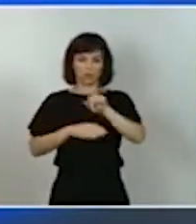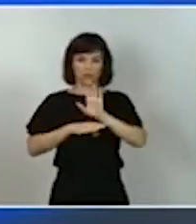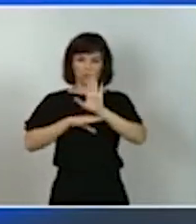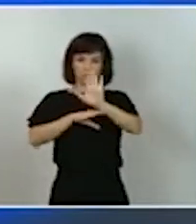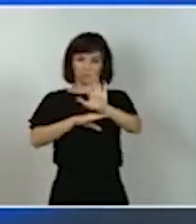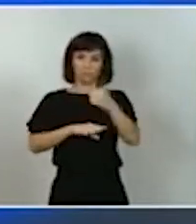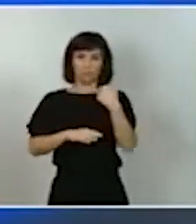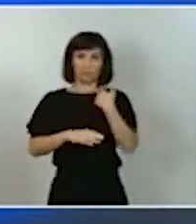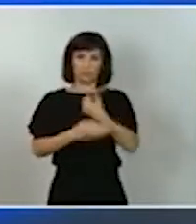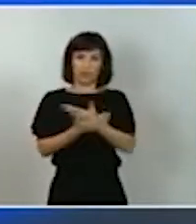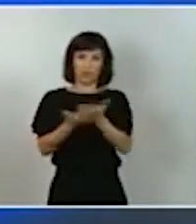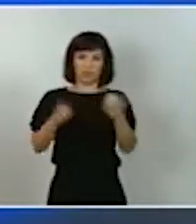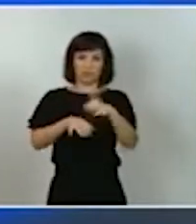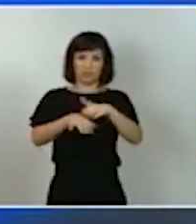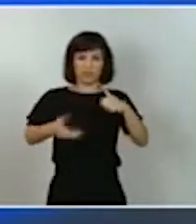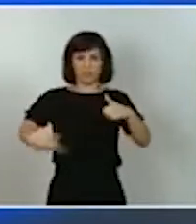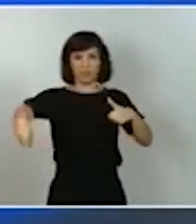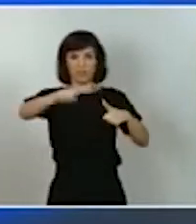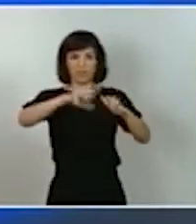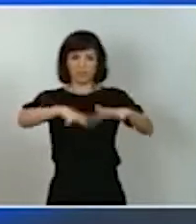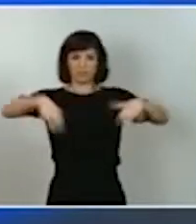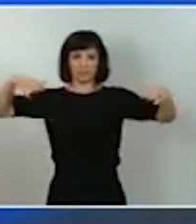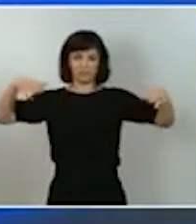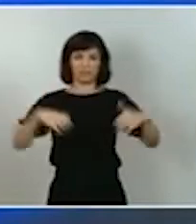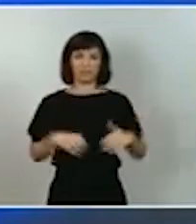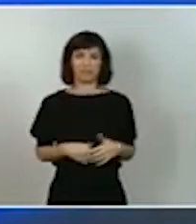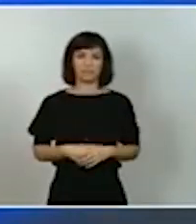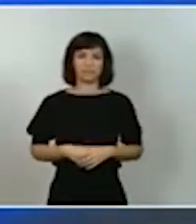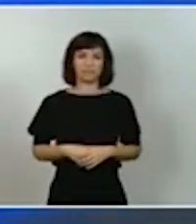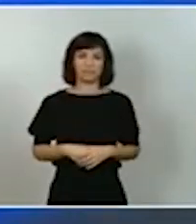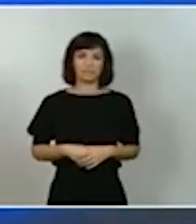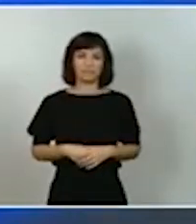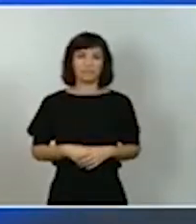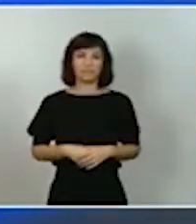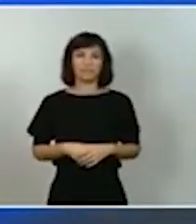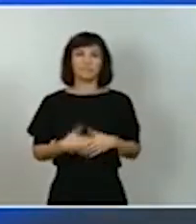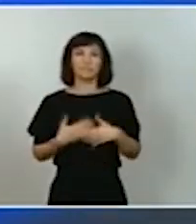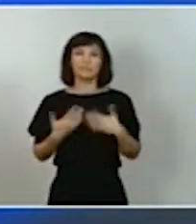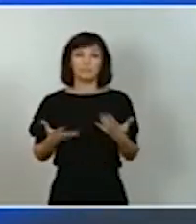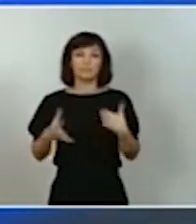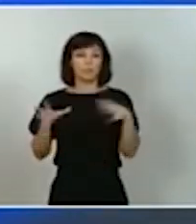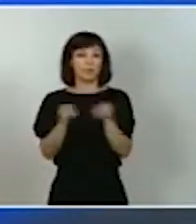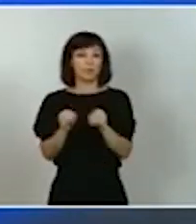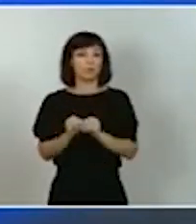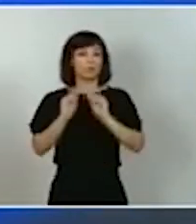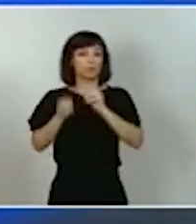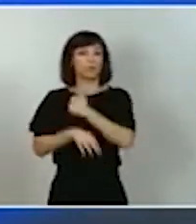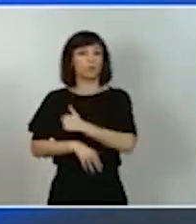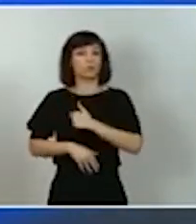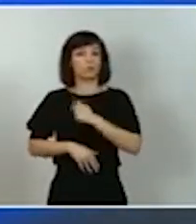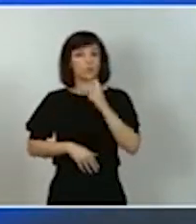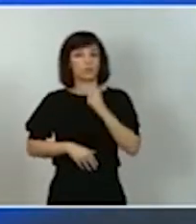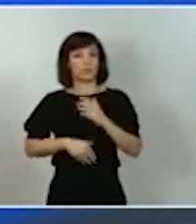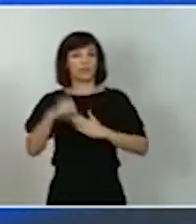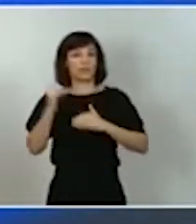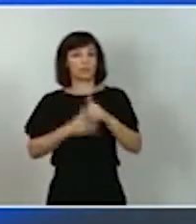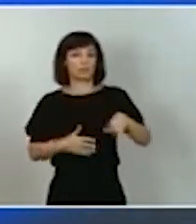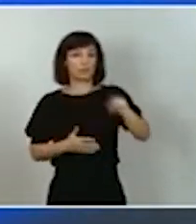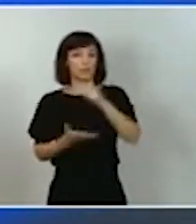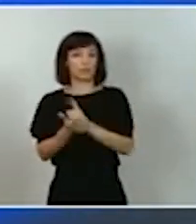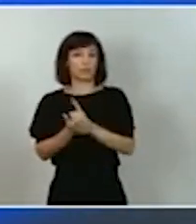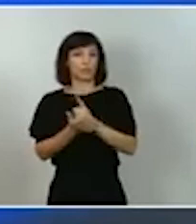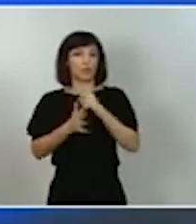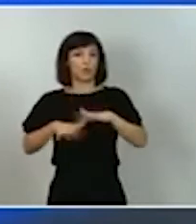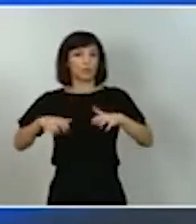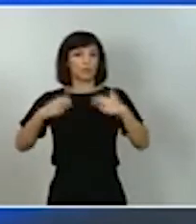confianza mayoritaria de la Cámara, además también de las conclusiones de la Comisión de Reconstrucción aprobadas en el Congreso de los Diputados por una amplia